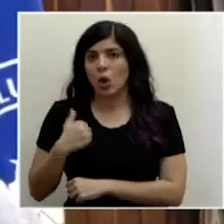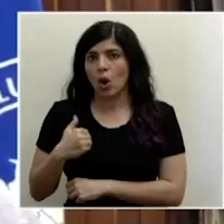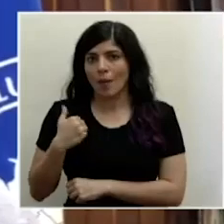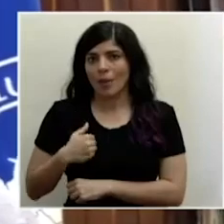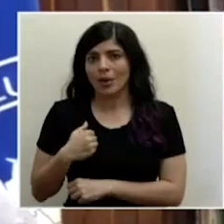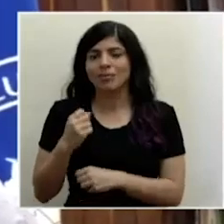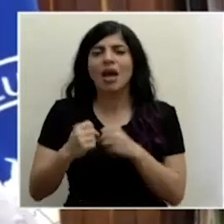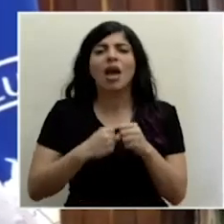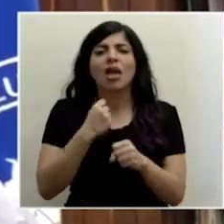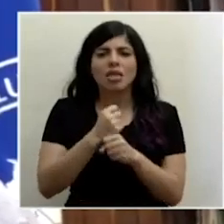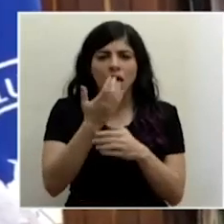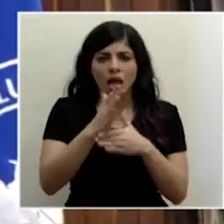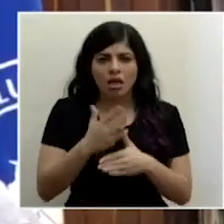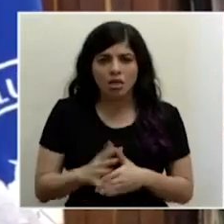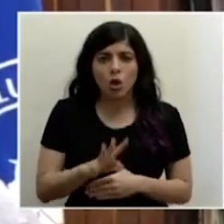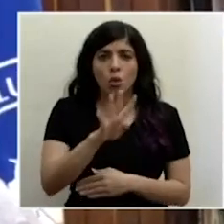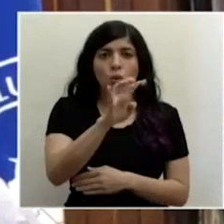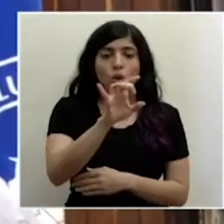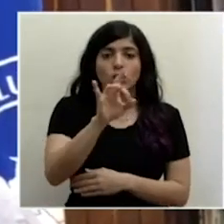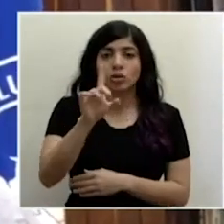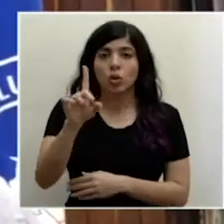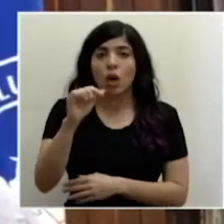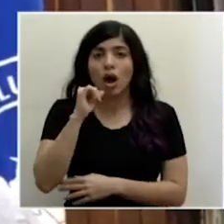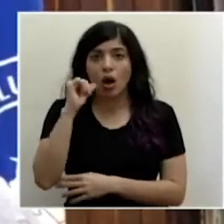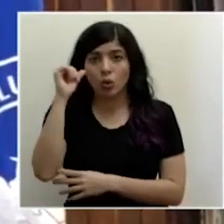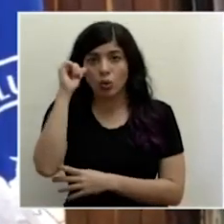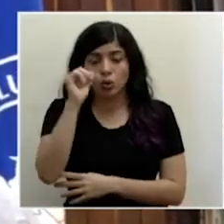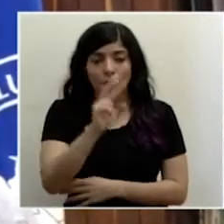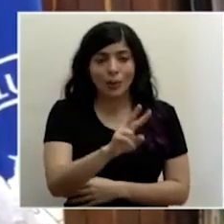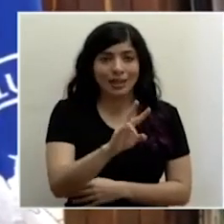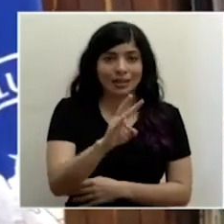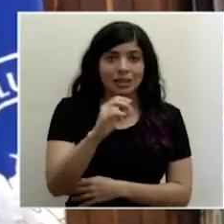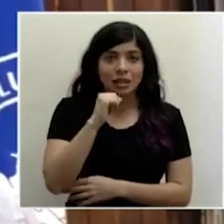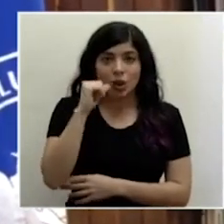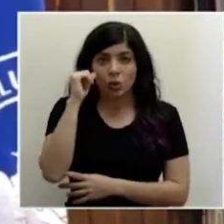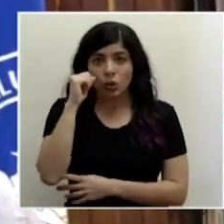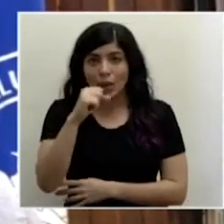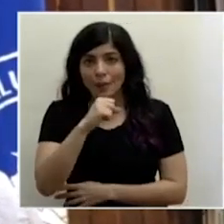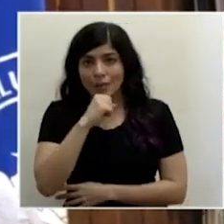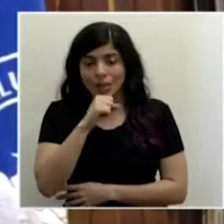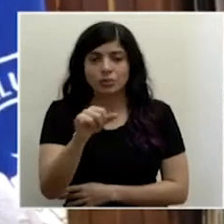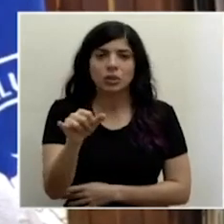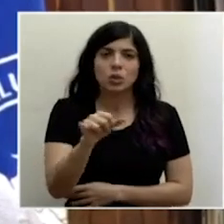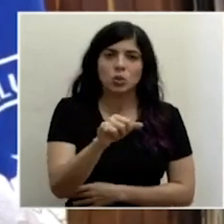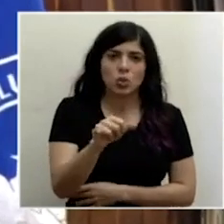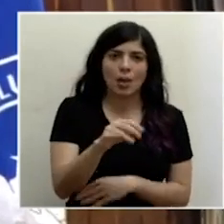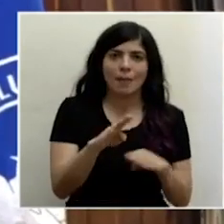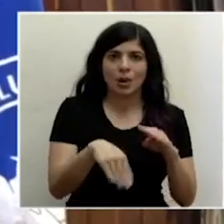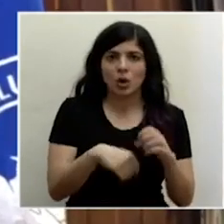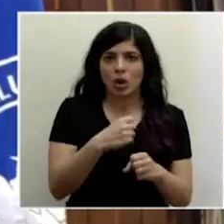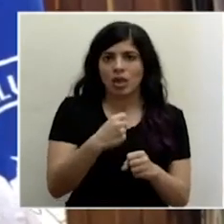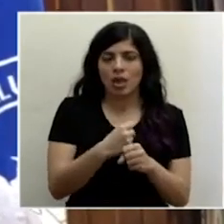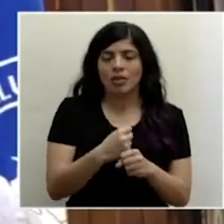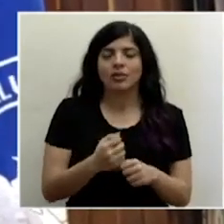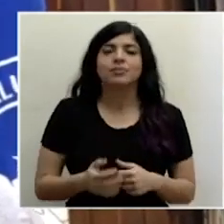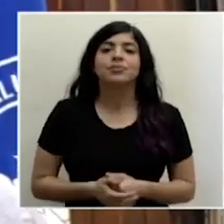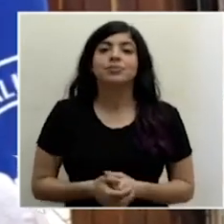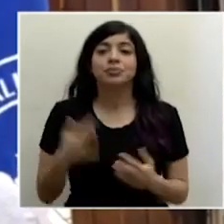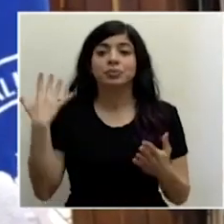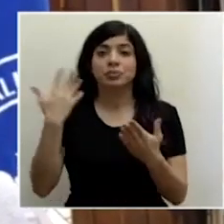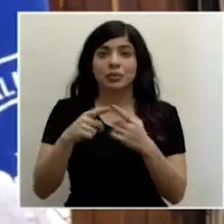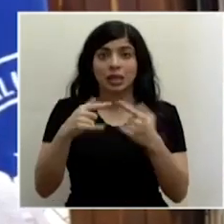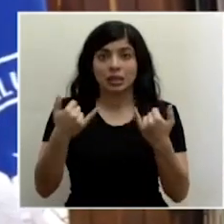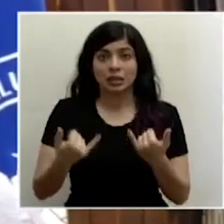Por edad serían 481 adultos, 27 adultos mayores e igual cifra de menores de edad. A este